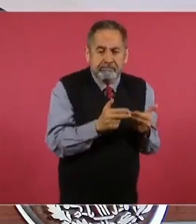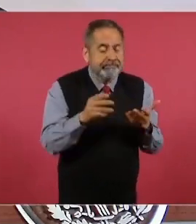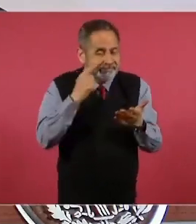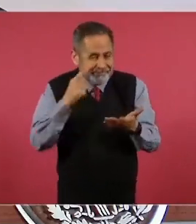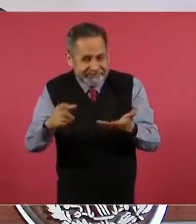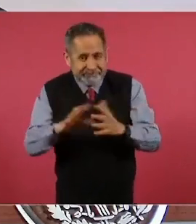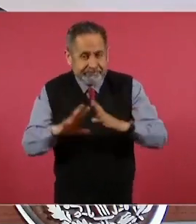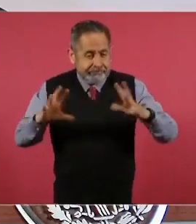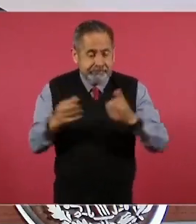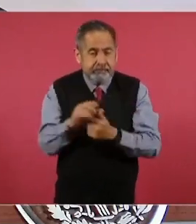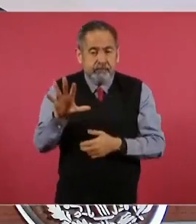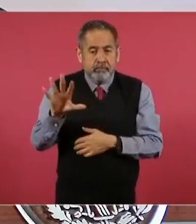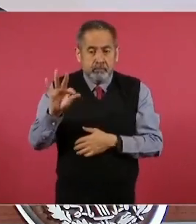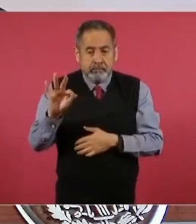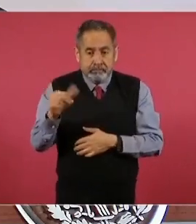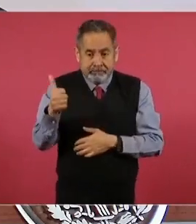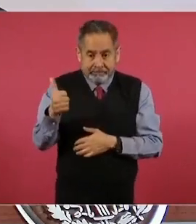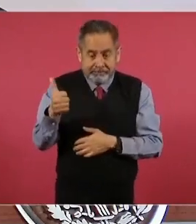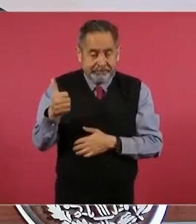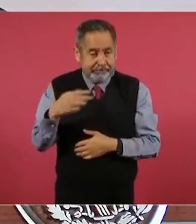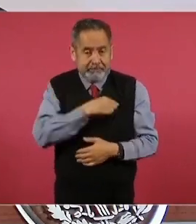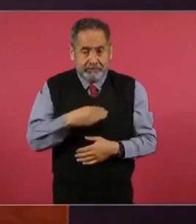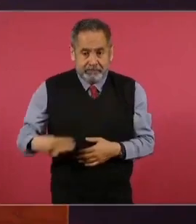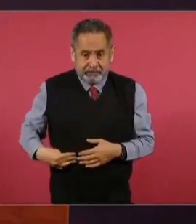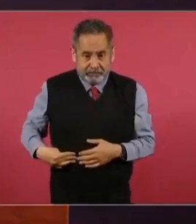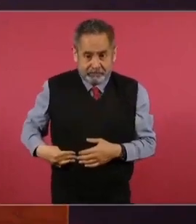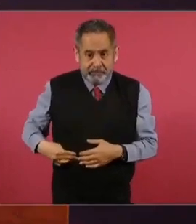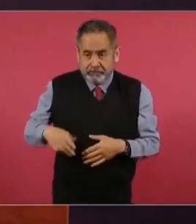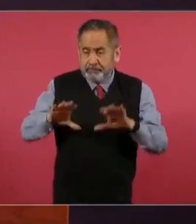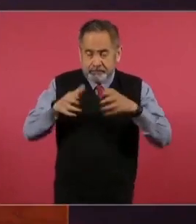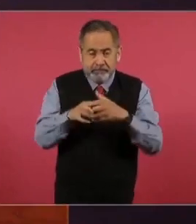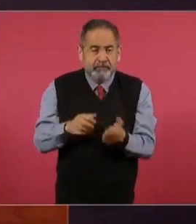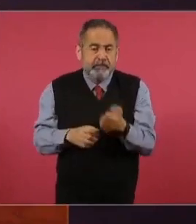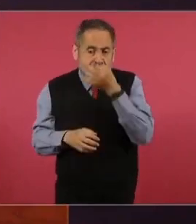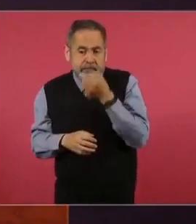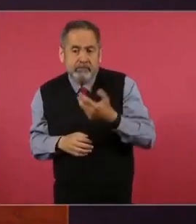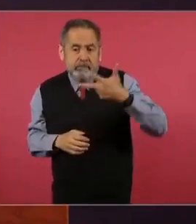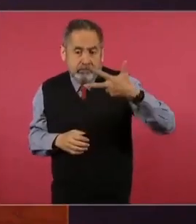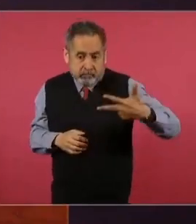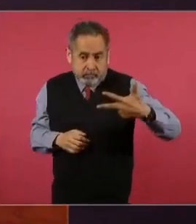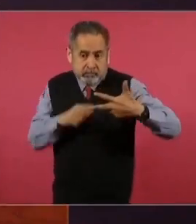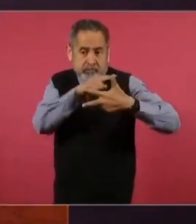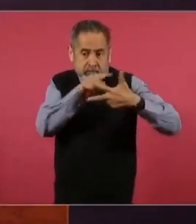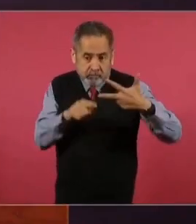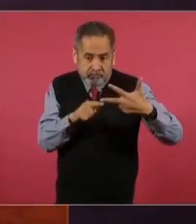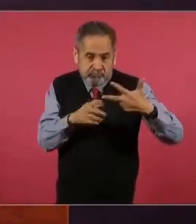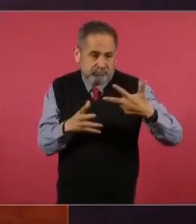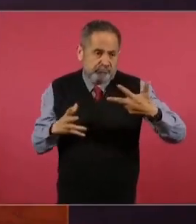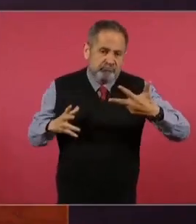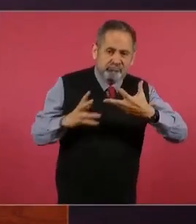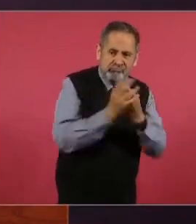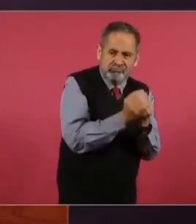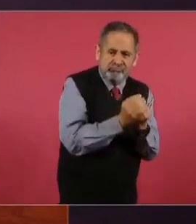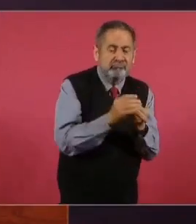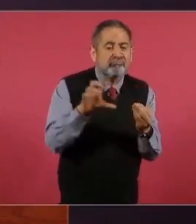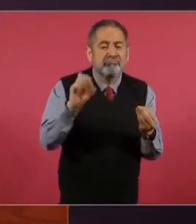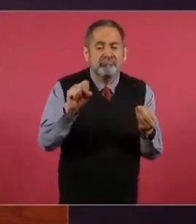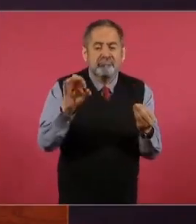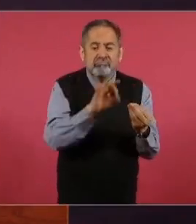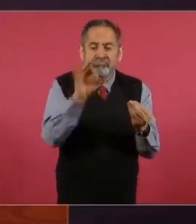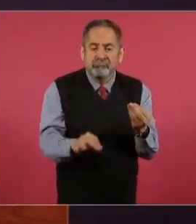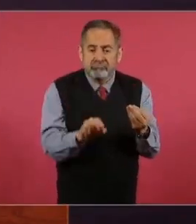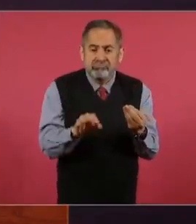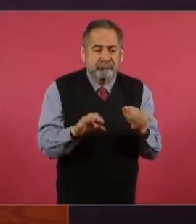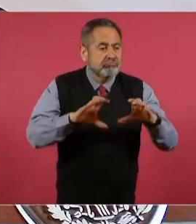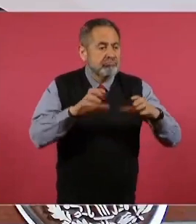cuarenta y seis municipios ubicados en el corredor industrial concentran casi el sesenta por ciento de los